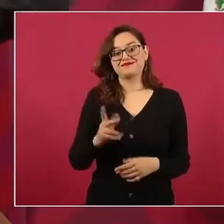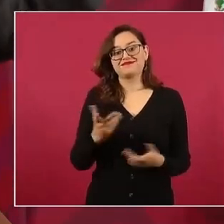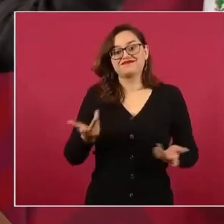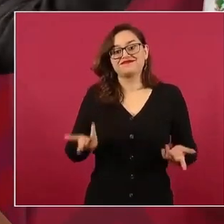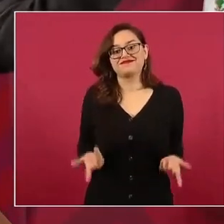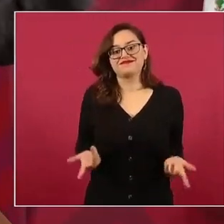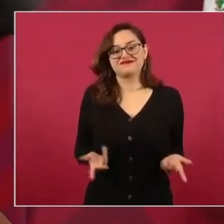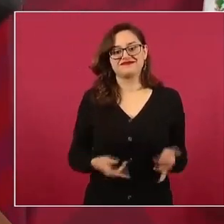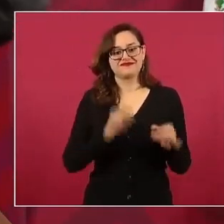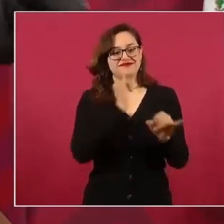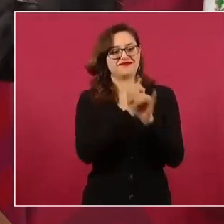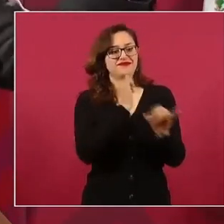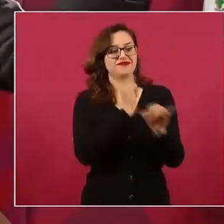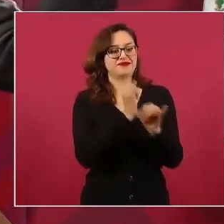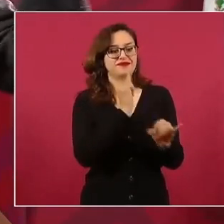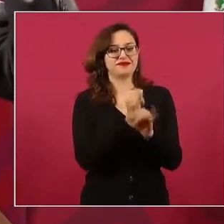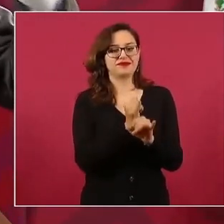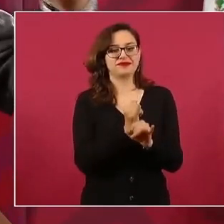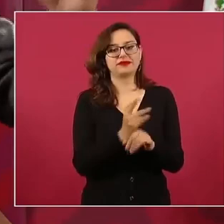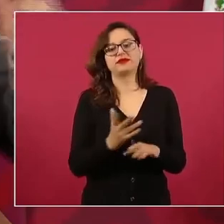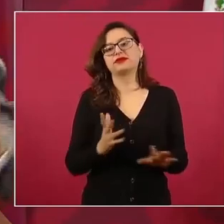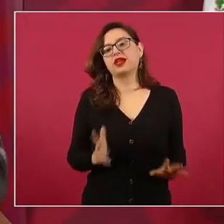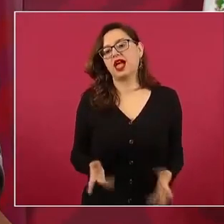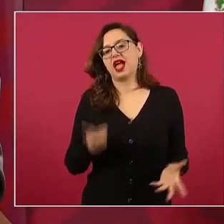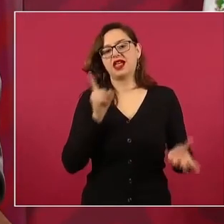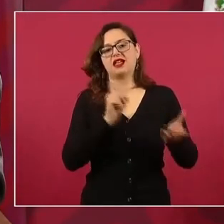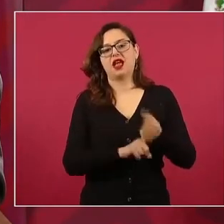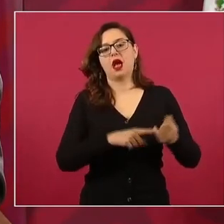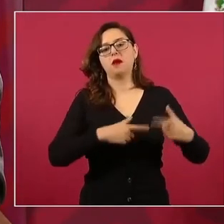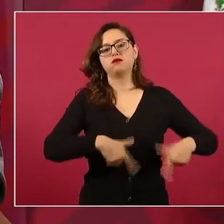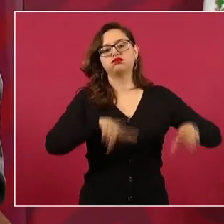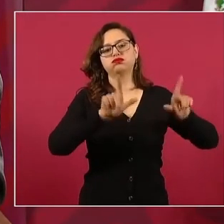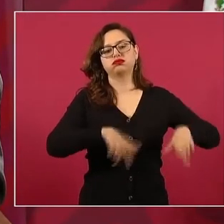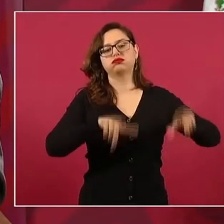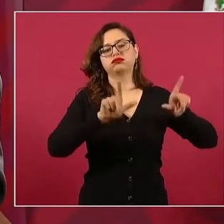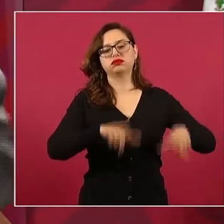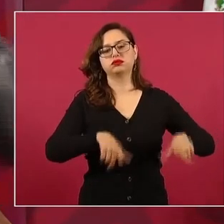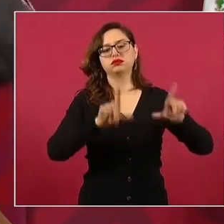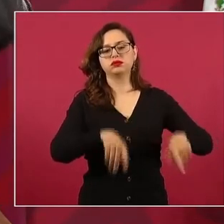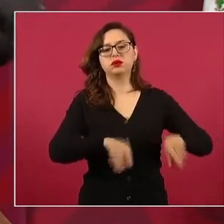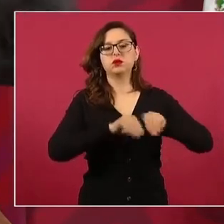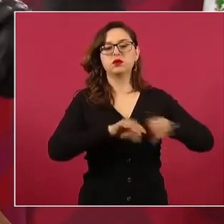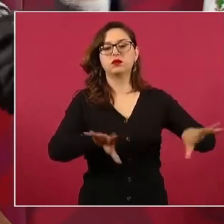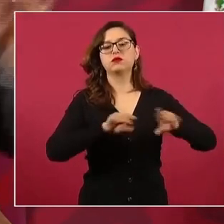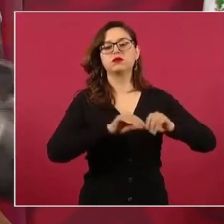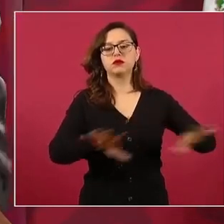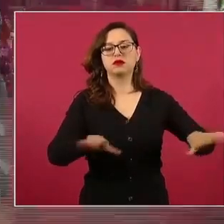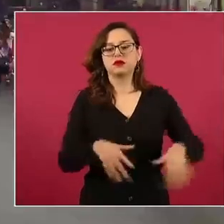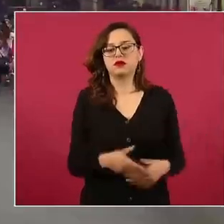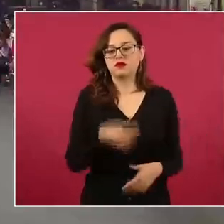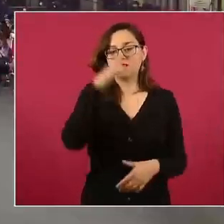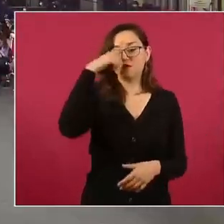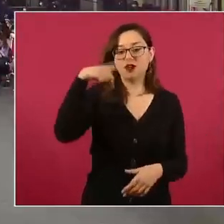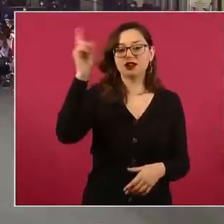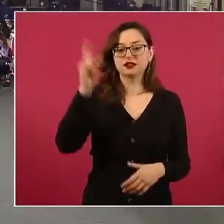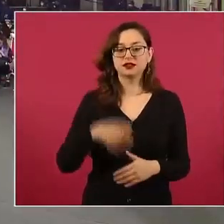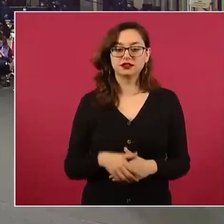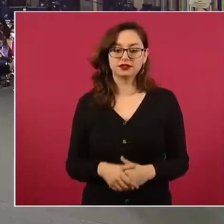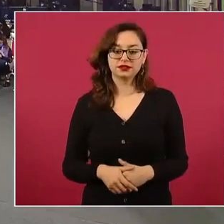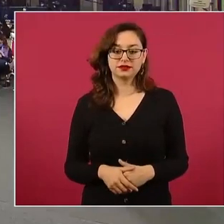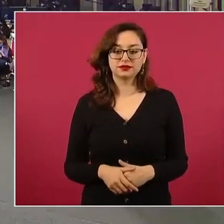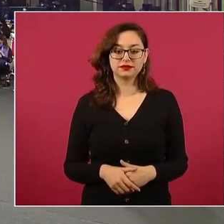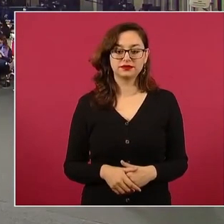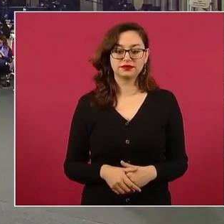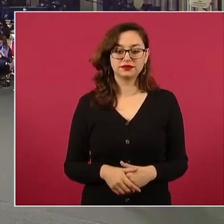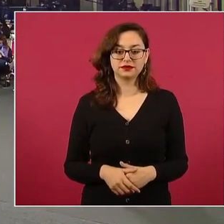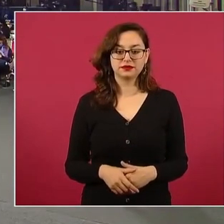era por aire, todo era lo mediático. Entonces, vendían